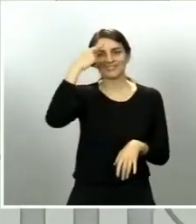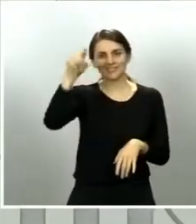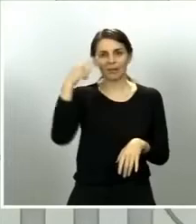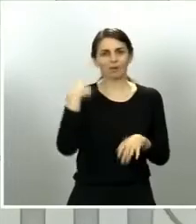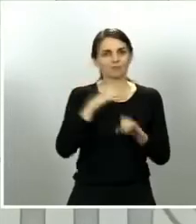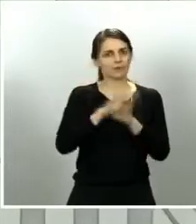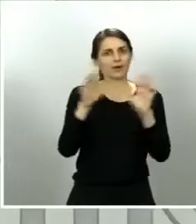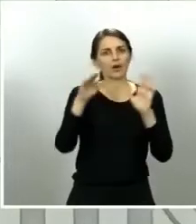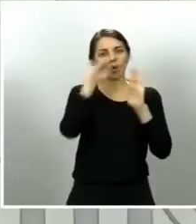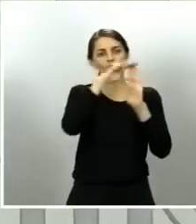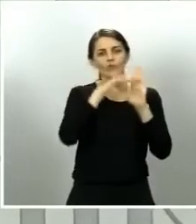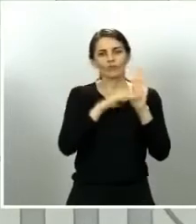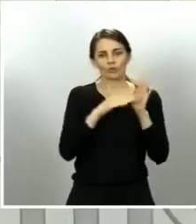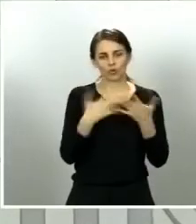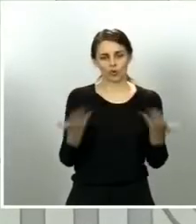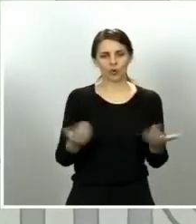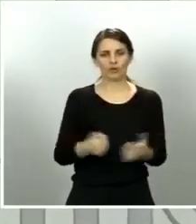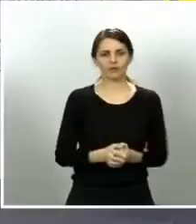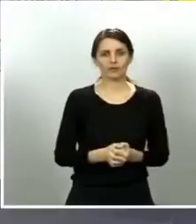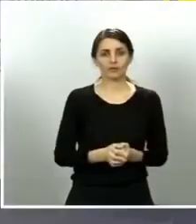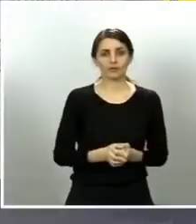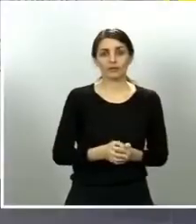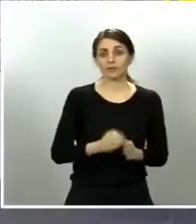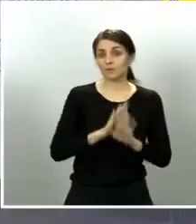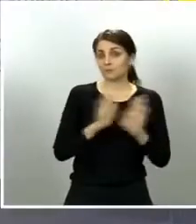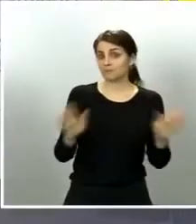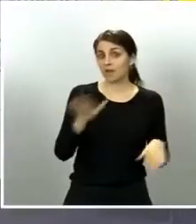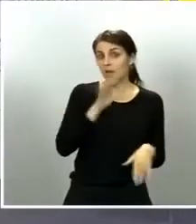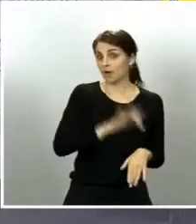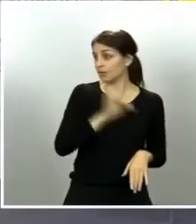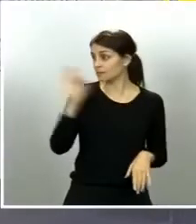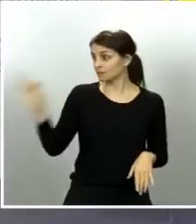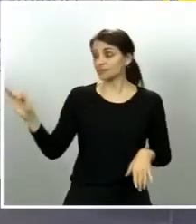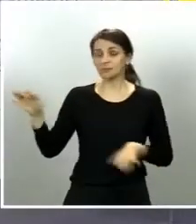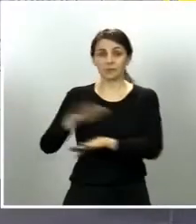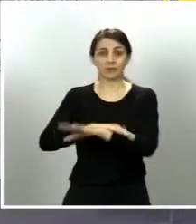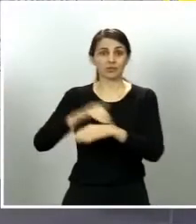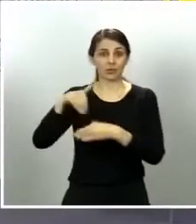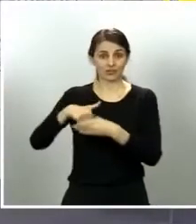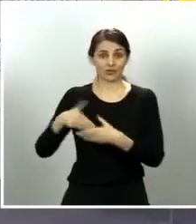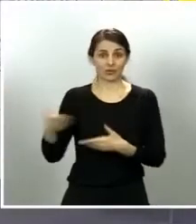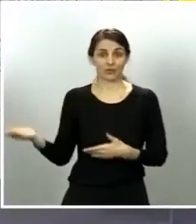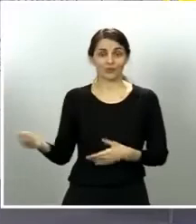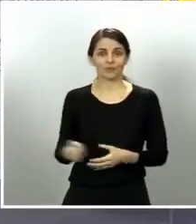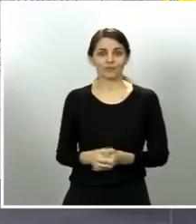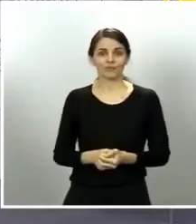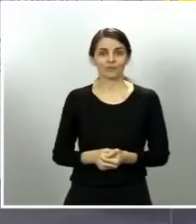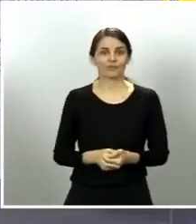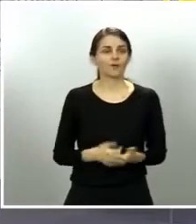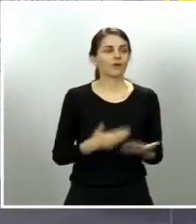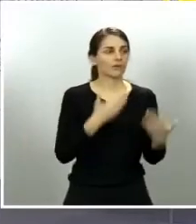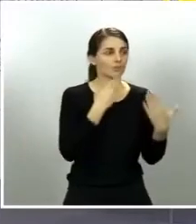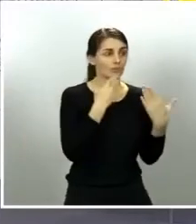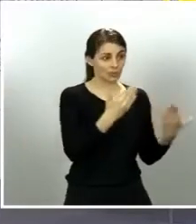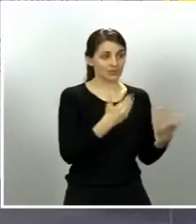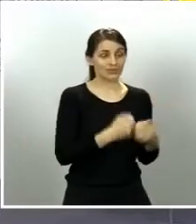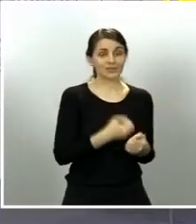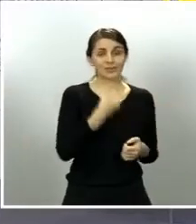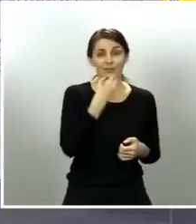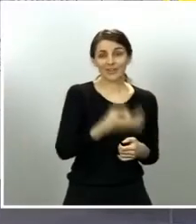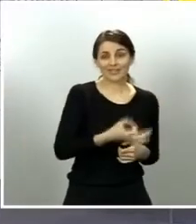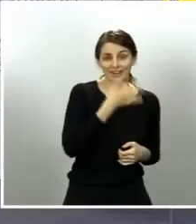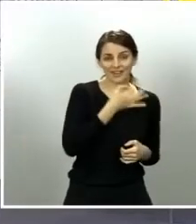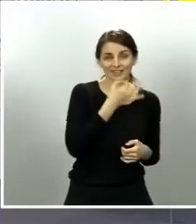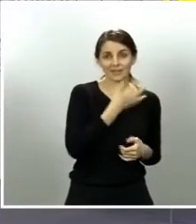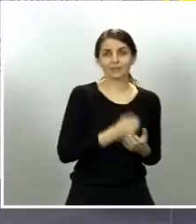Dicho esto, le cedo la palabra al ministro del Interior. Muchas gracias, ministro. Buenas tardes. En